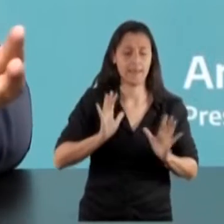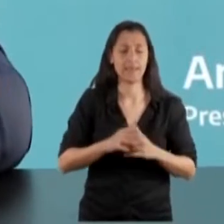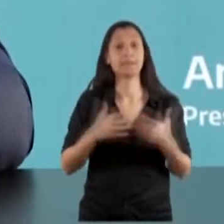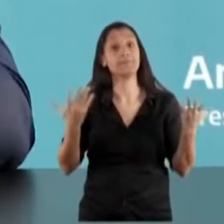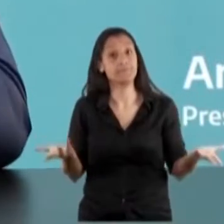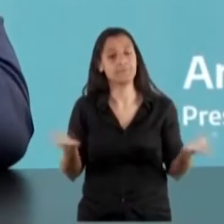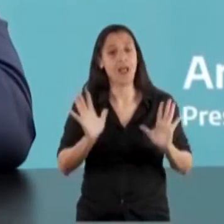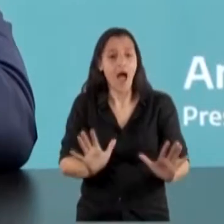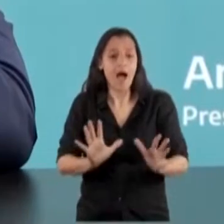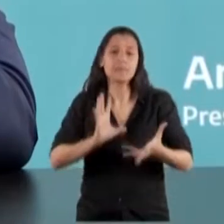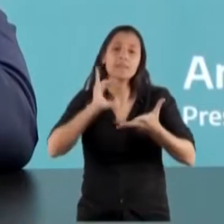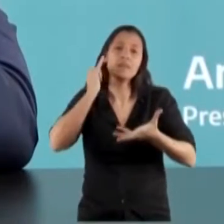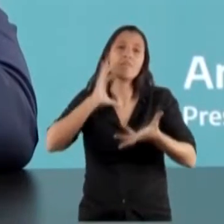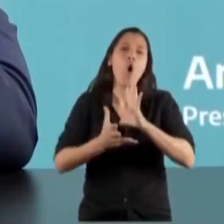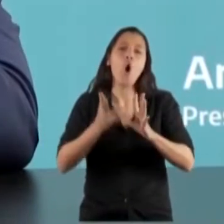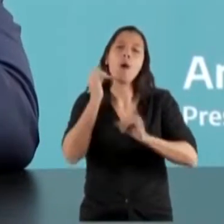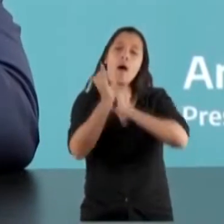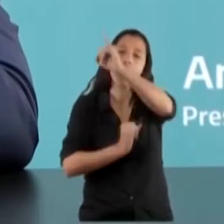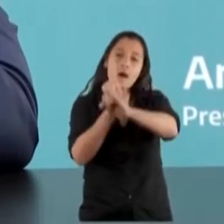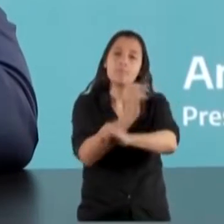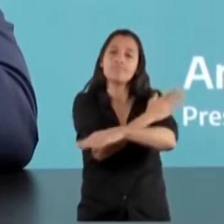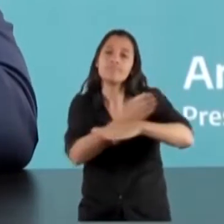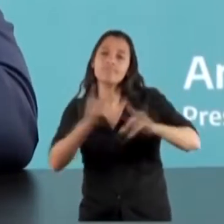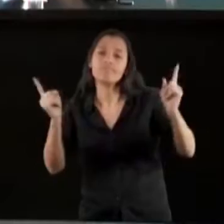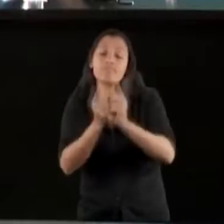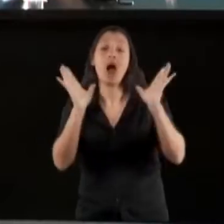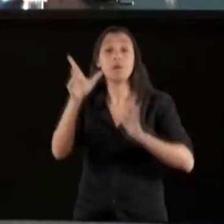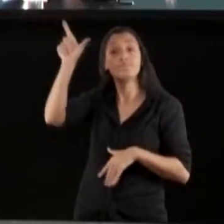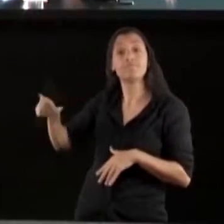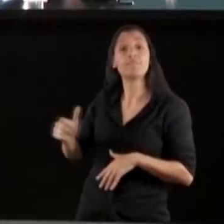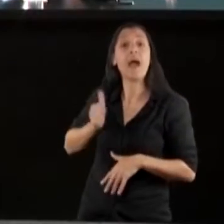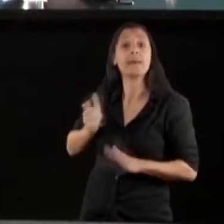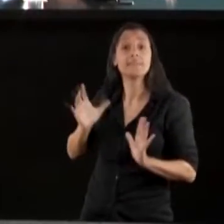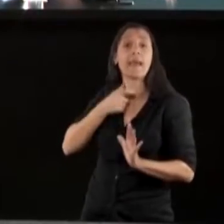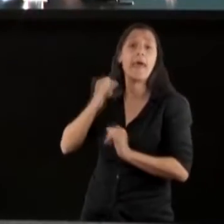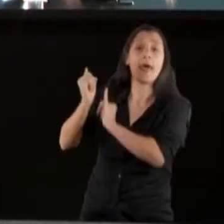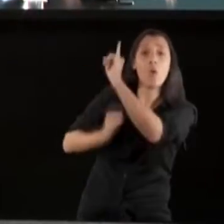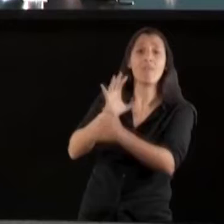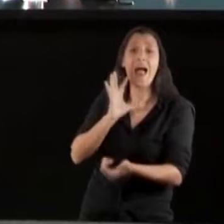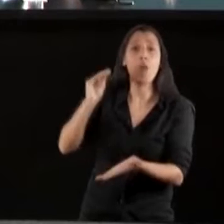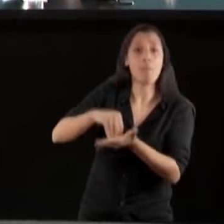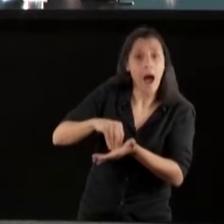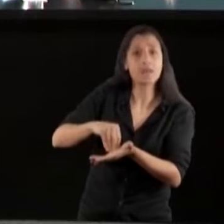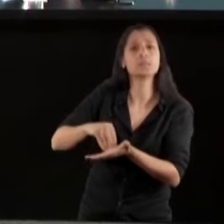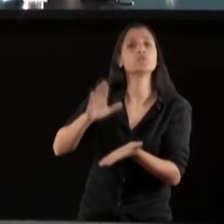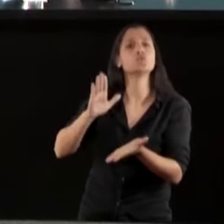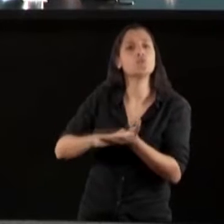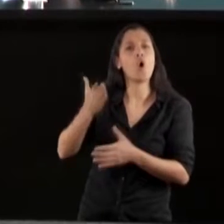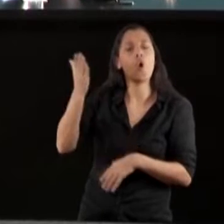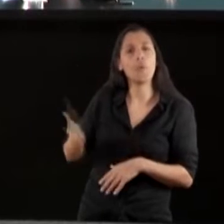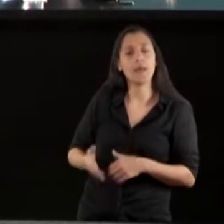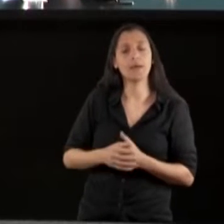Así que bueno, esta es la apertura. No sé si el canciller quiere hacer alguna mención al último